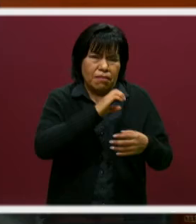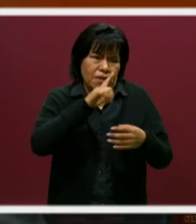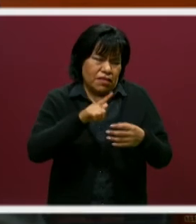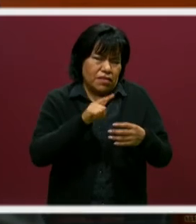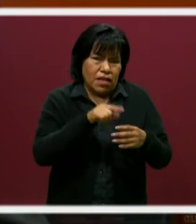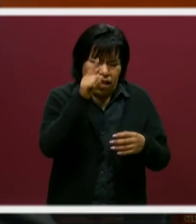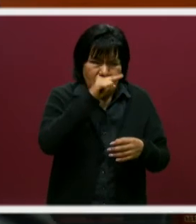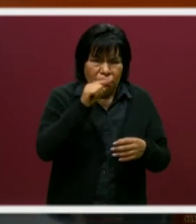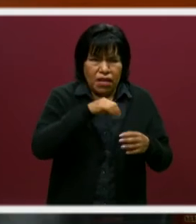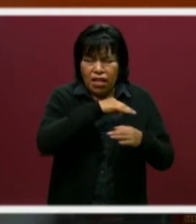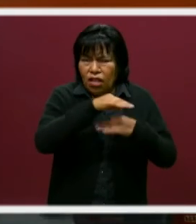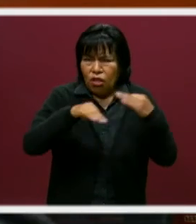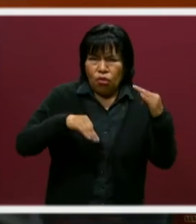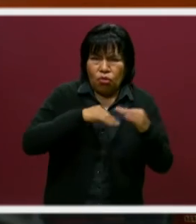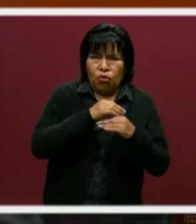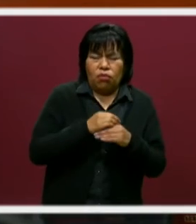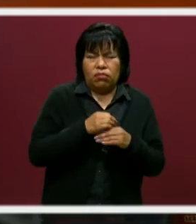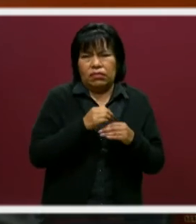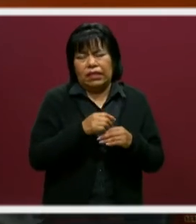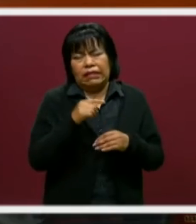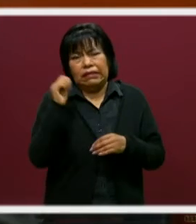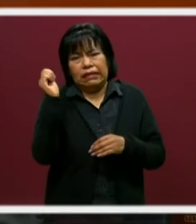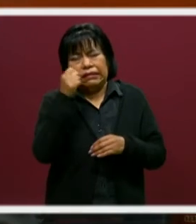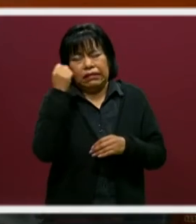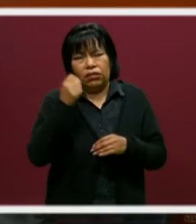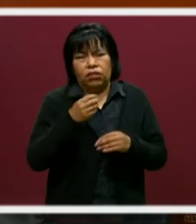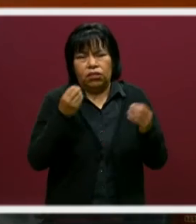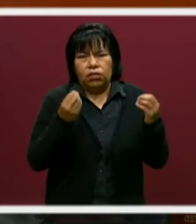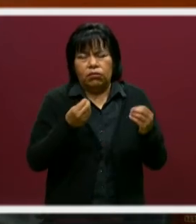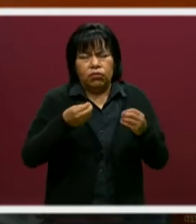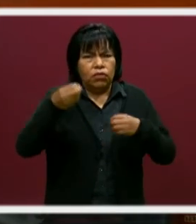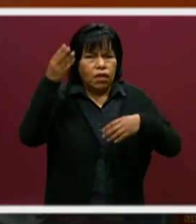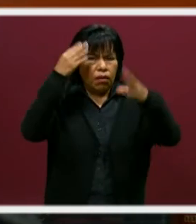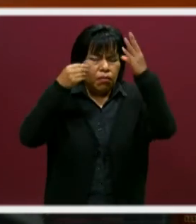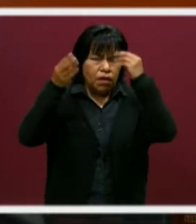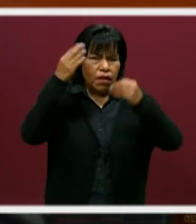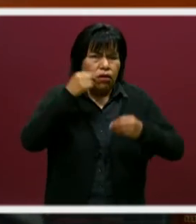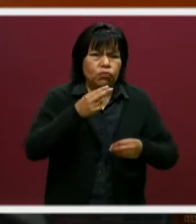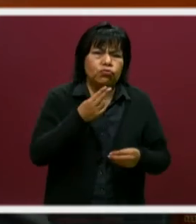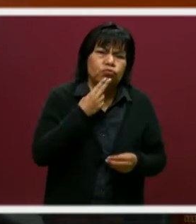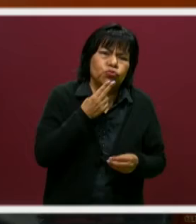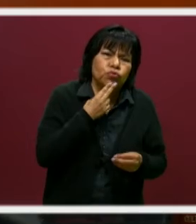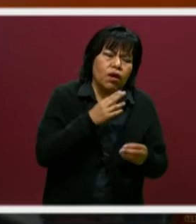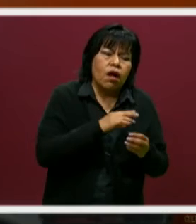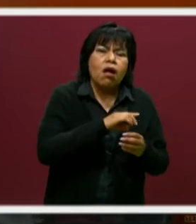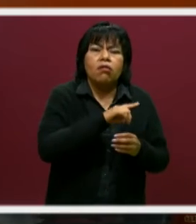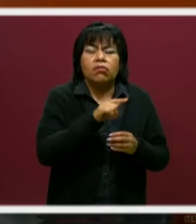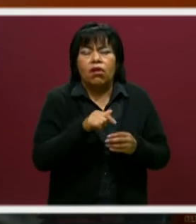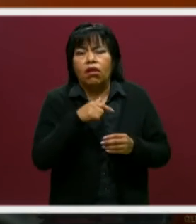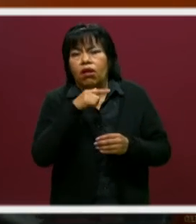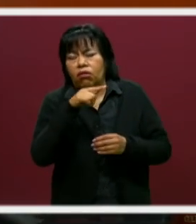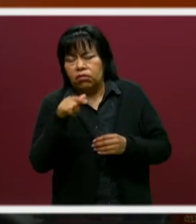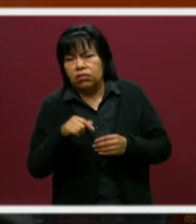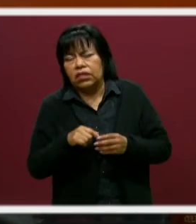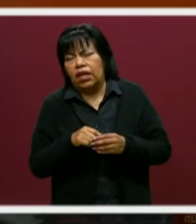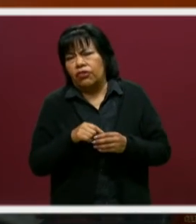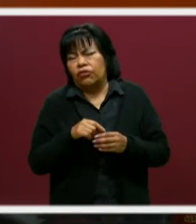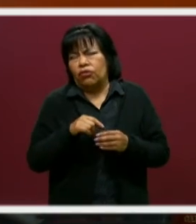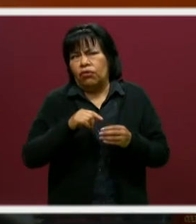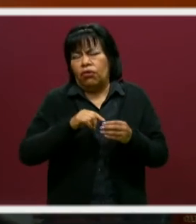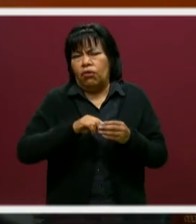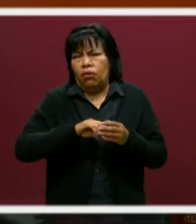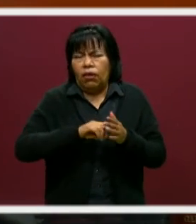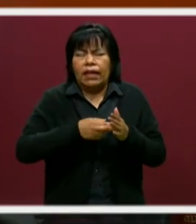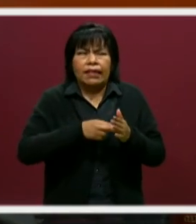marcas y eso, pero que desde el tecnológico muchos de ellos aprenden a usar. Y, bueno, ingeniería industrial, que,